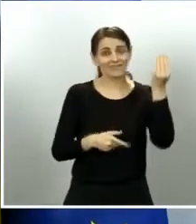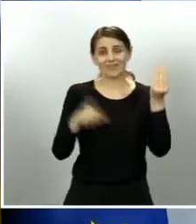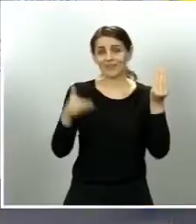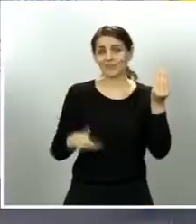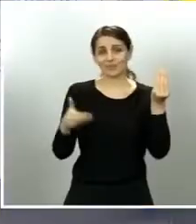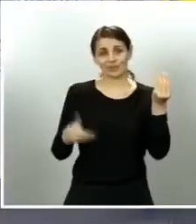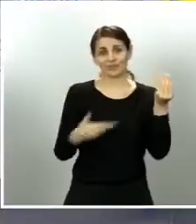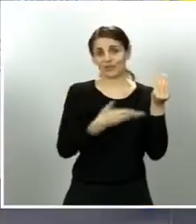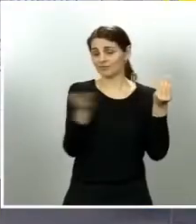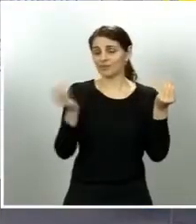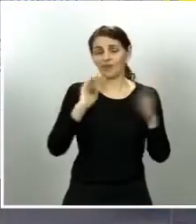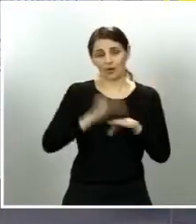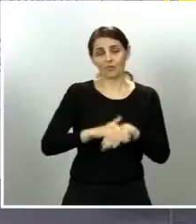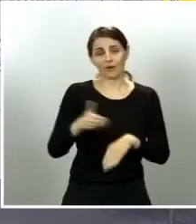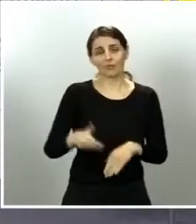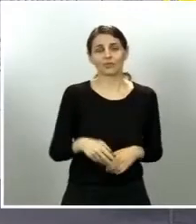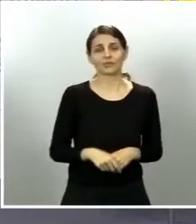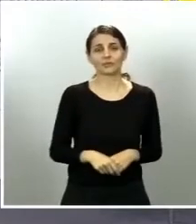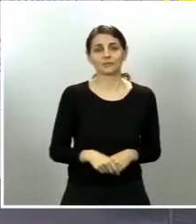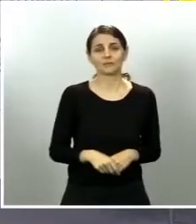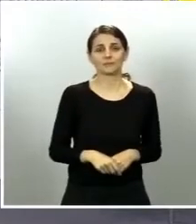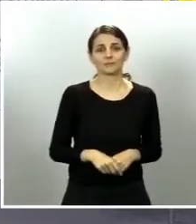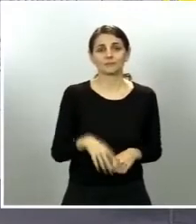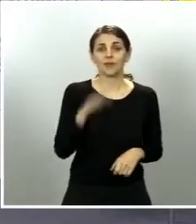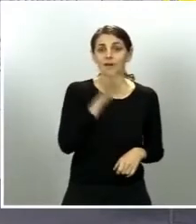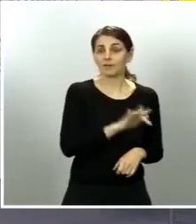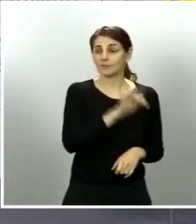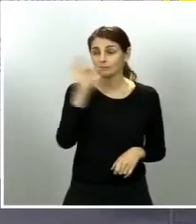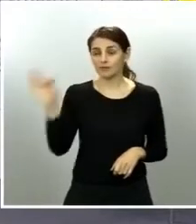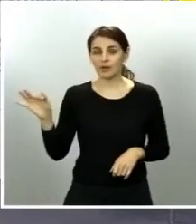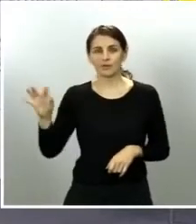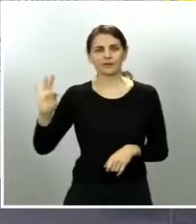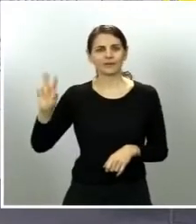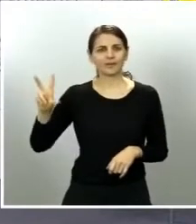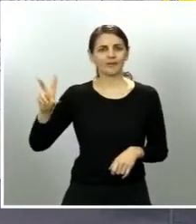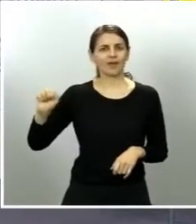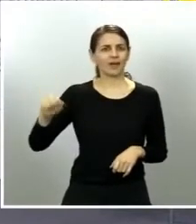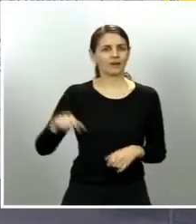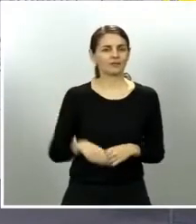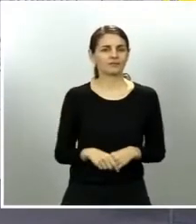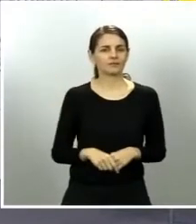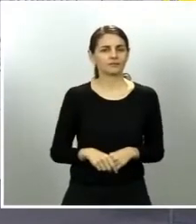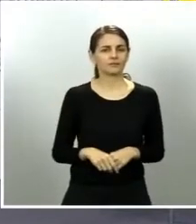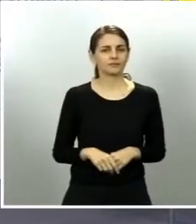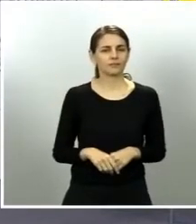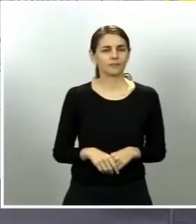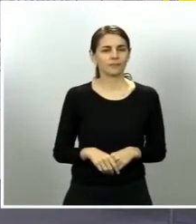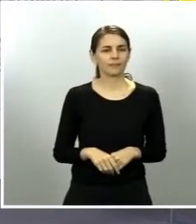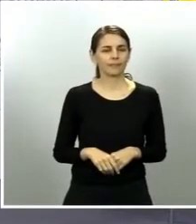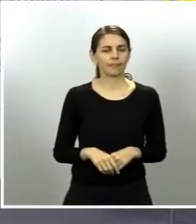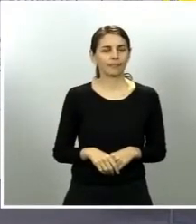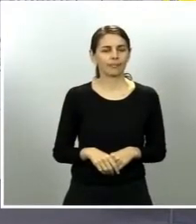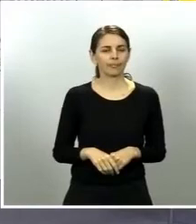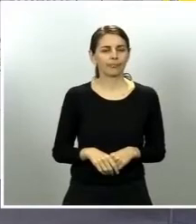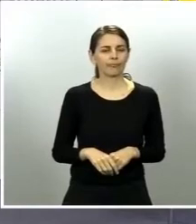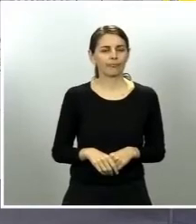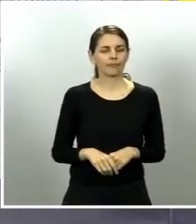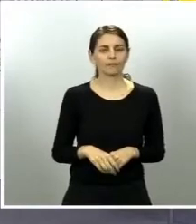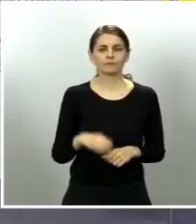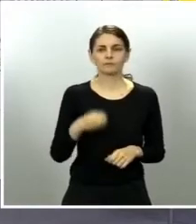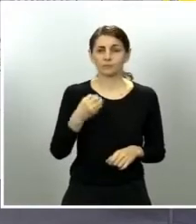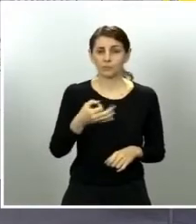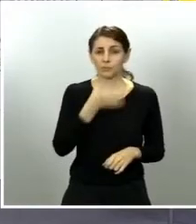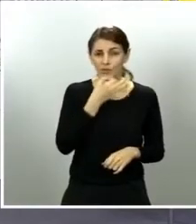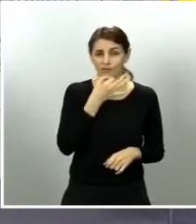Tevega pregunta ahora adelante Tevega ¿Qué tal? Buenas tardes ministros acaba de decir el ministro de Sanidad